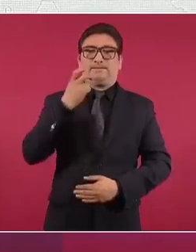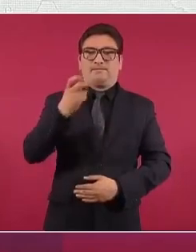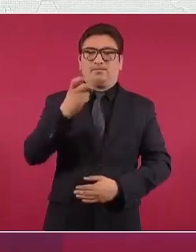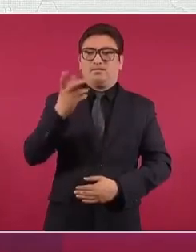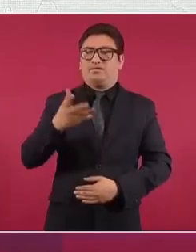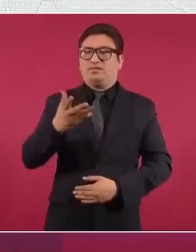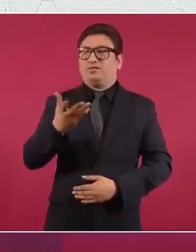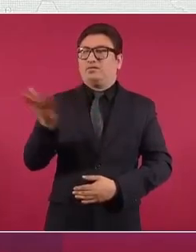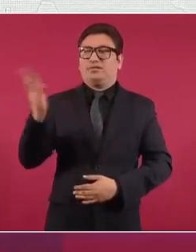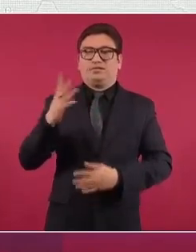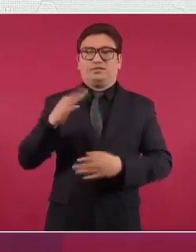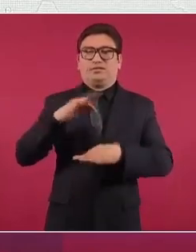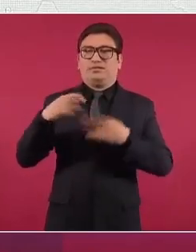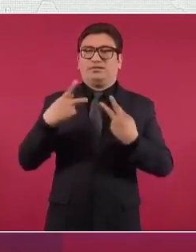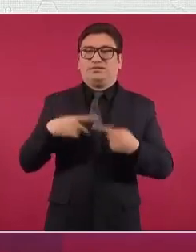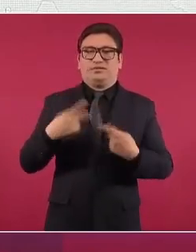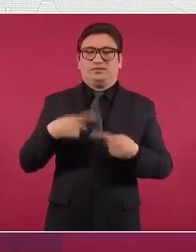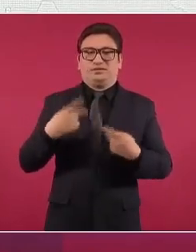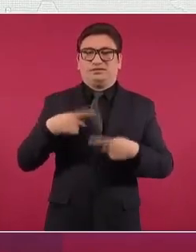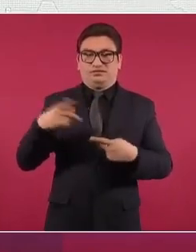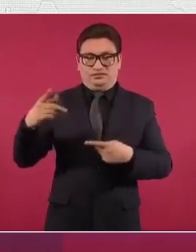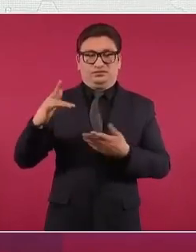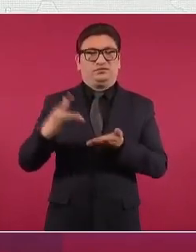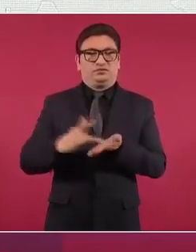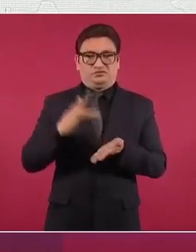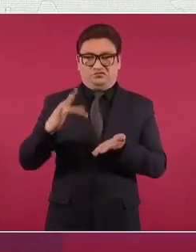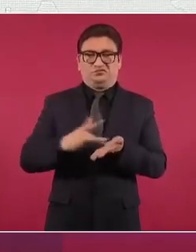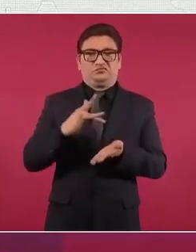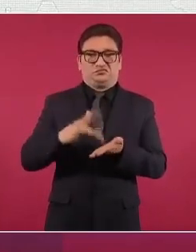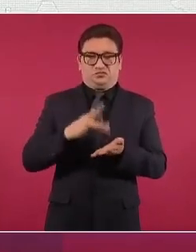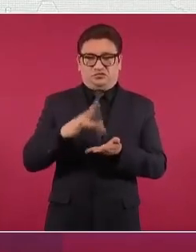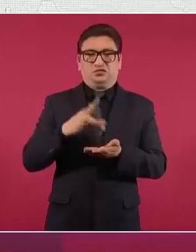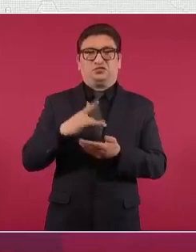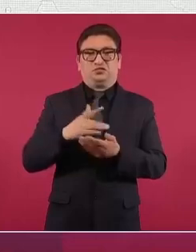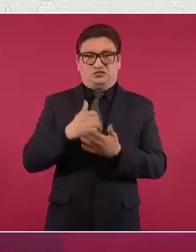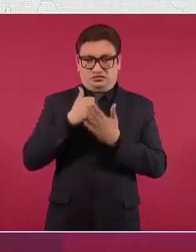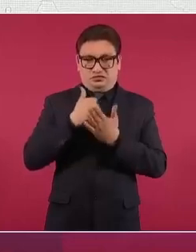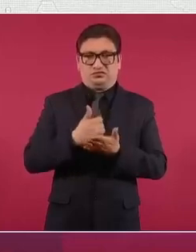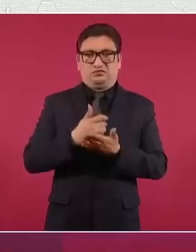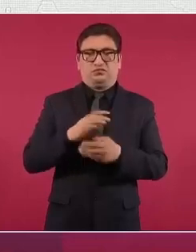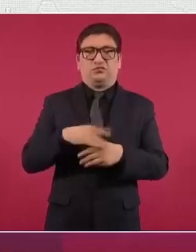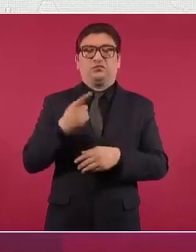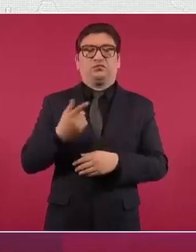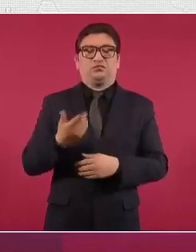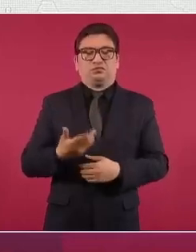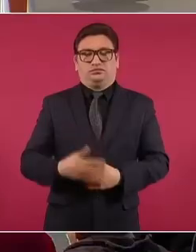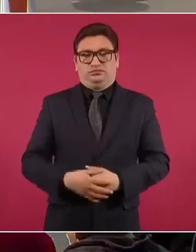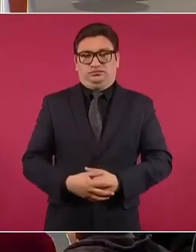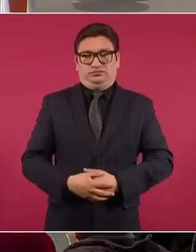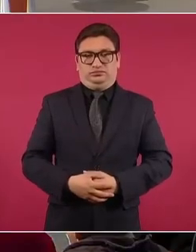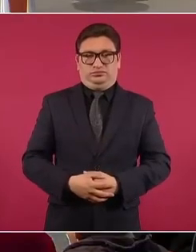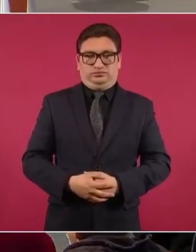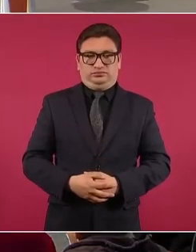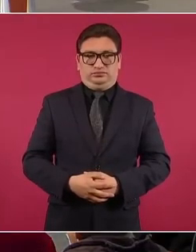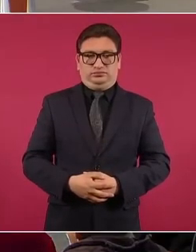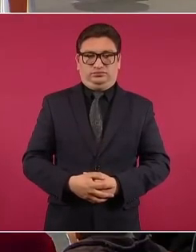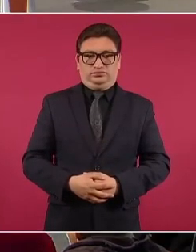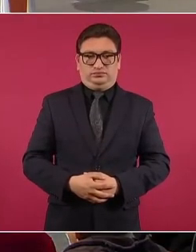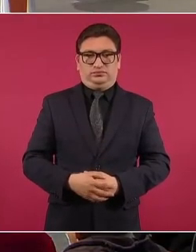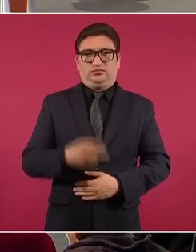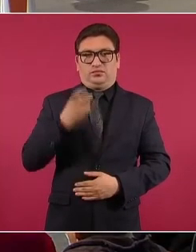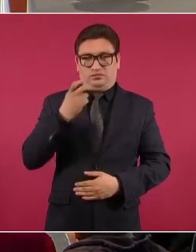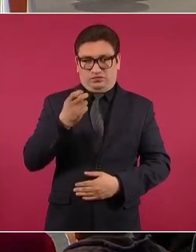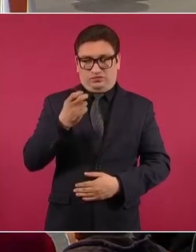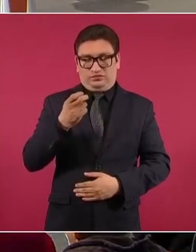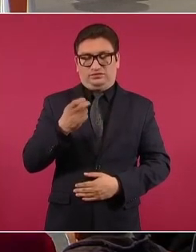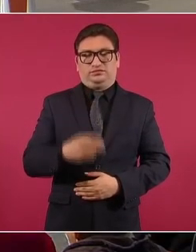apoya, respalda y por